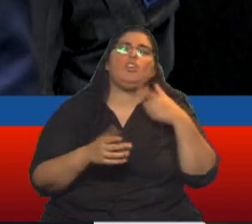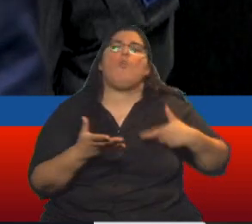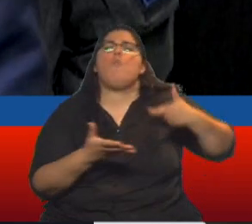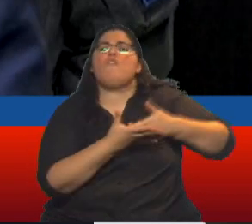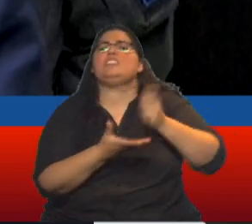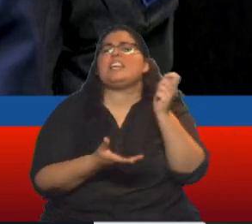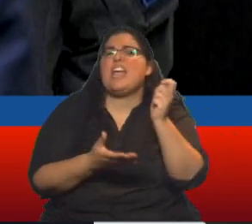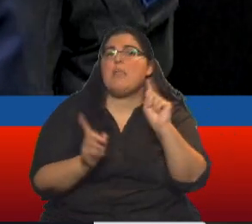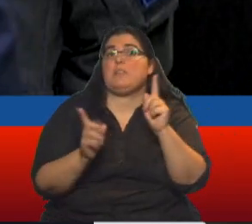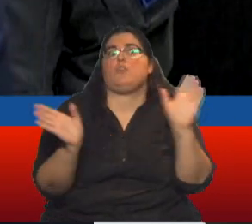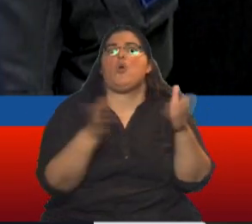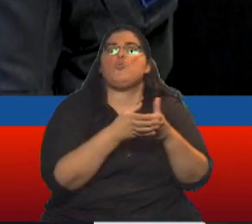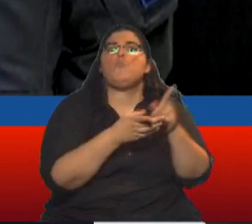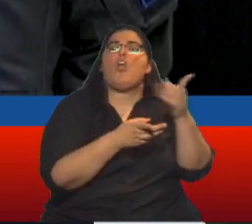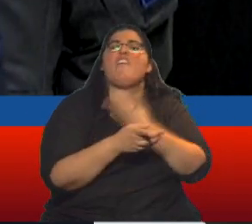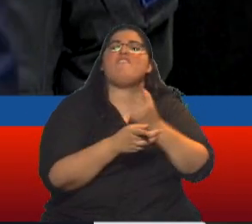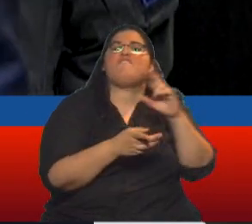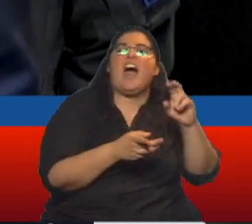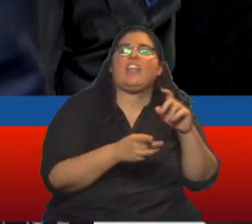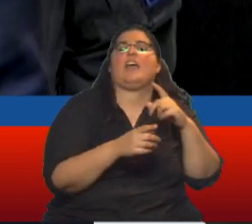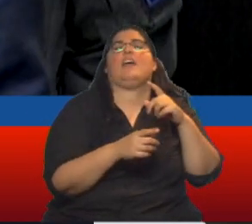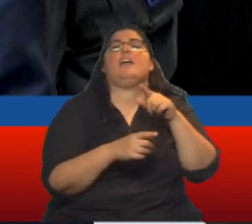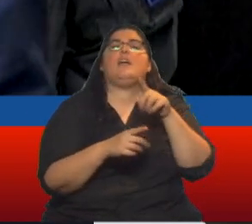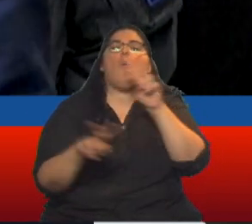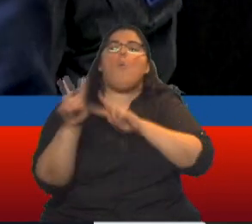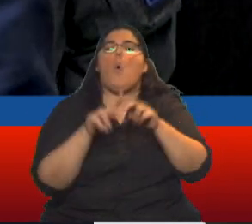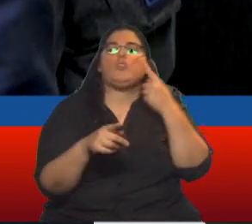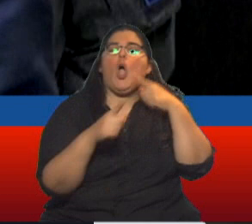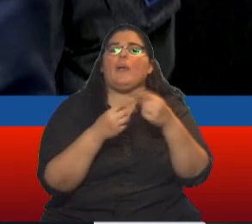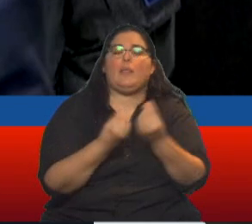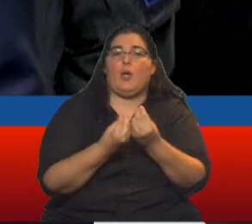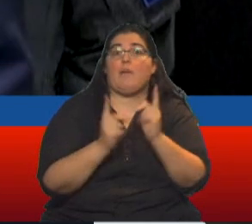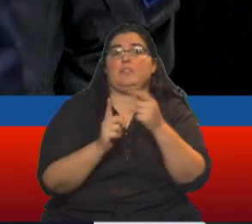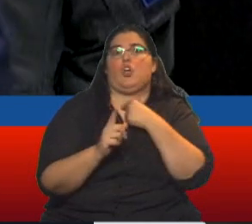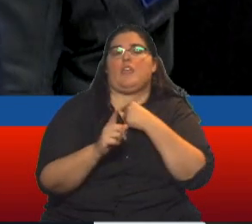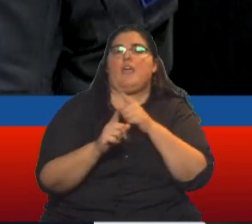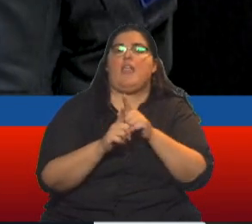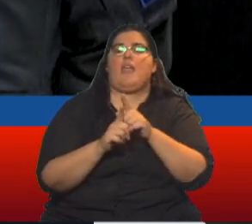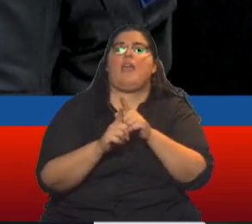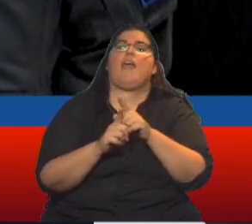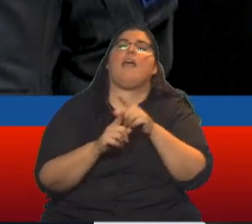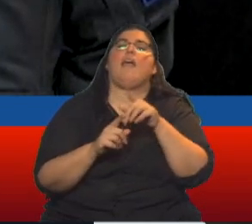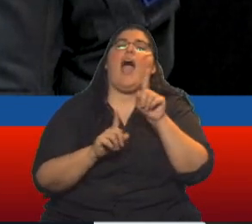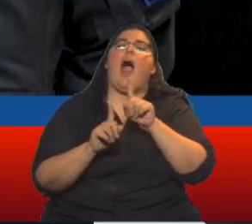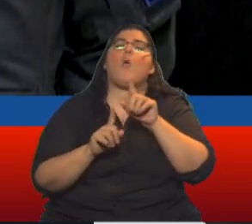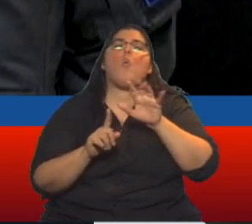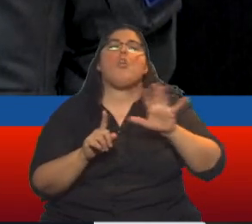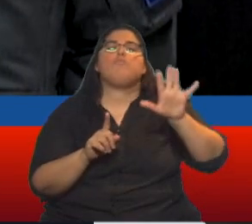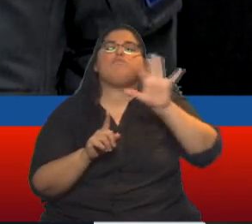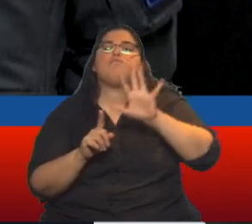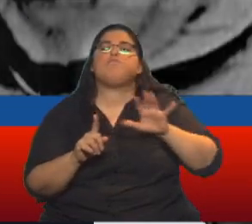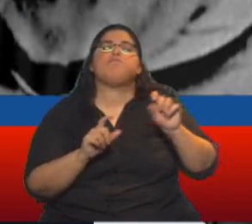grupos de disidencias de la FARC y del ELN los que buscan desestabilizar algunas regiones con